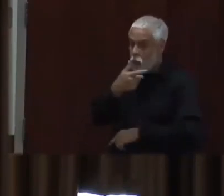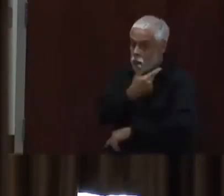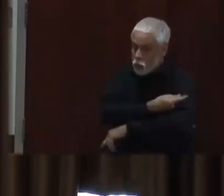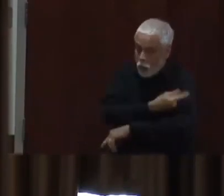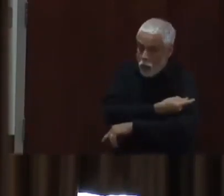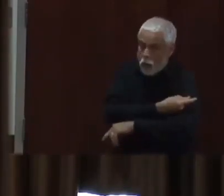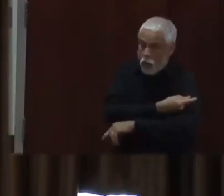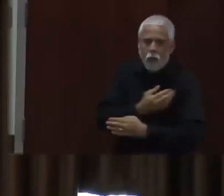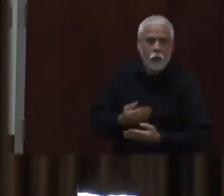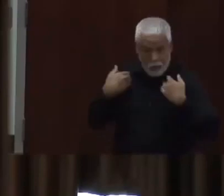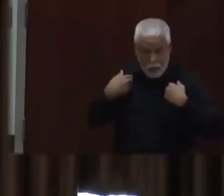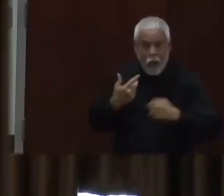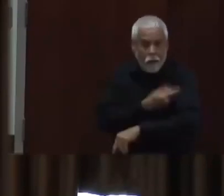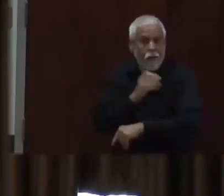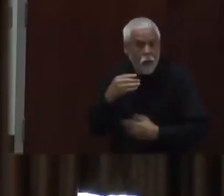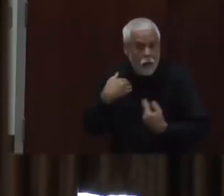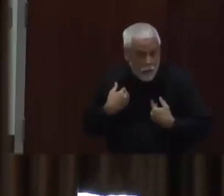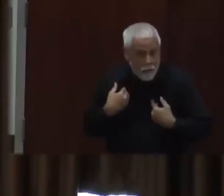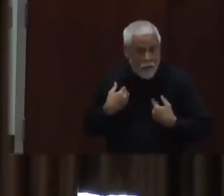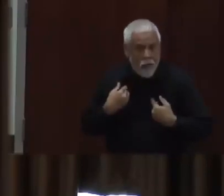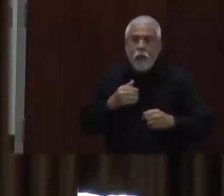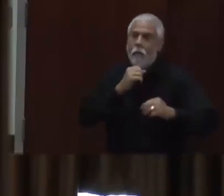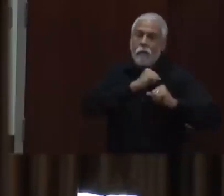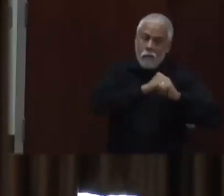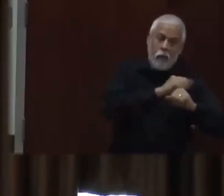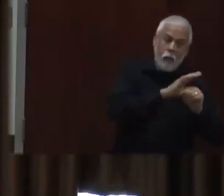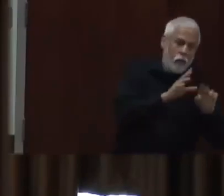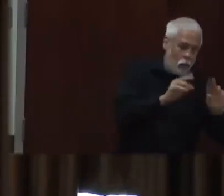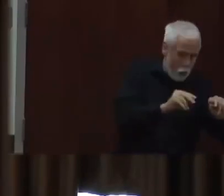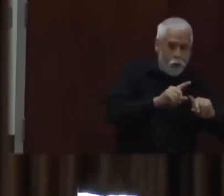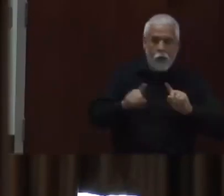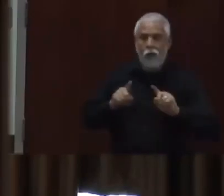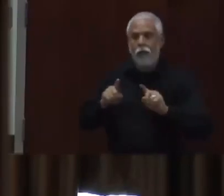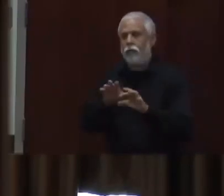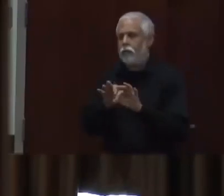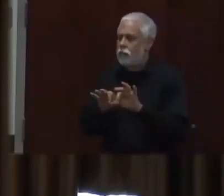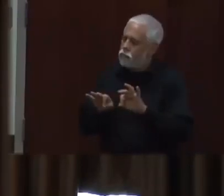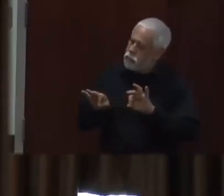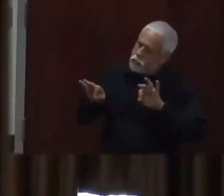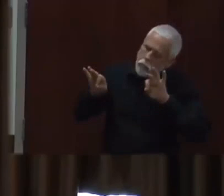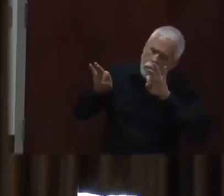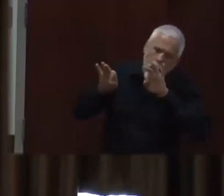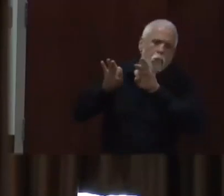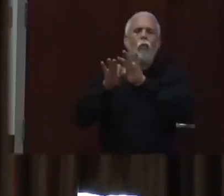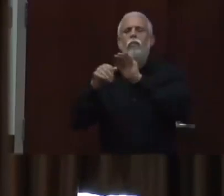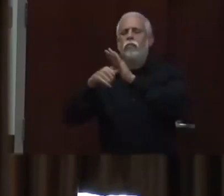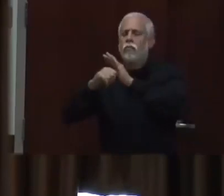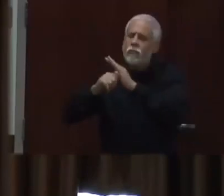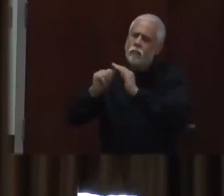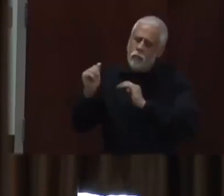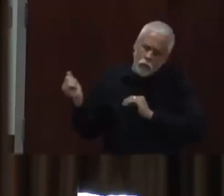tenga más de seis meses de edad que nos pongamos la vacuna es bastante segura. Y si hay alguna